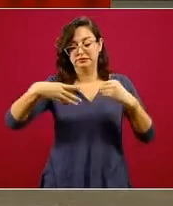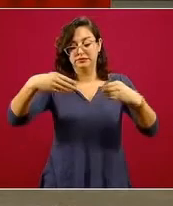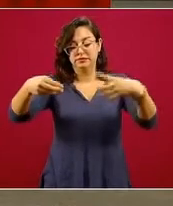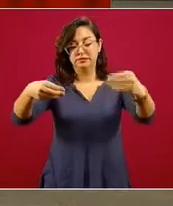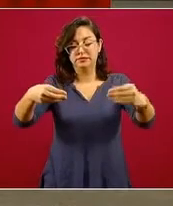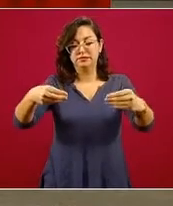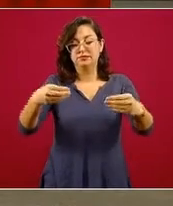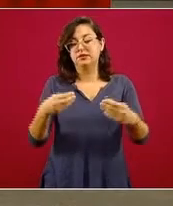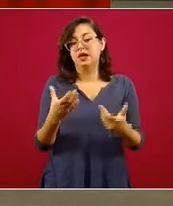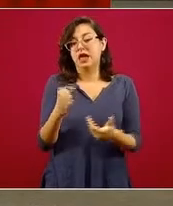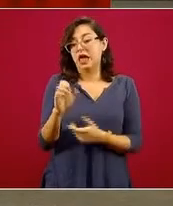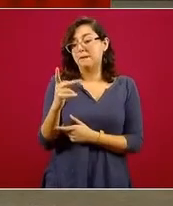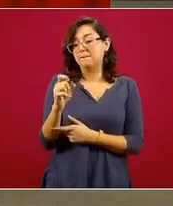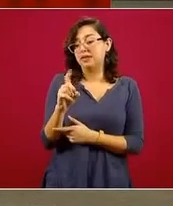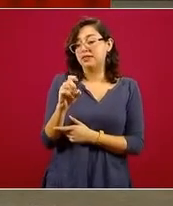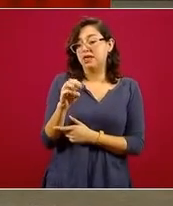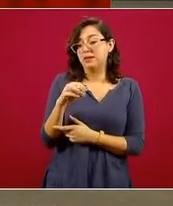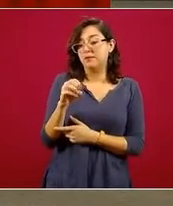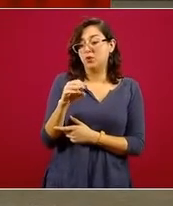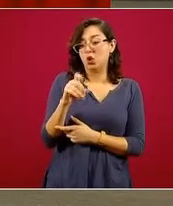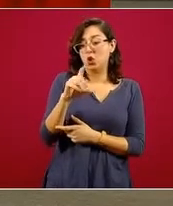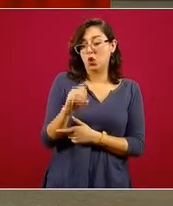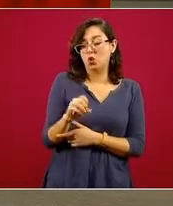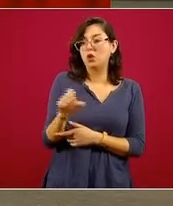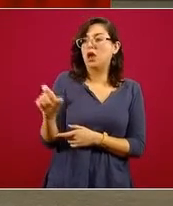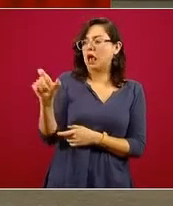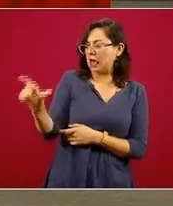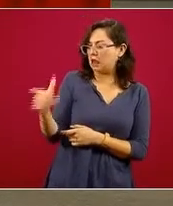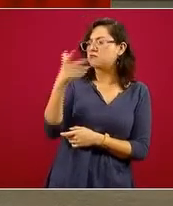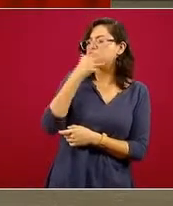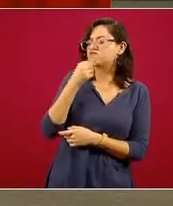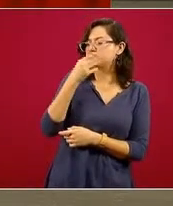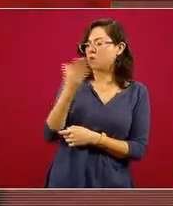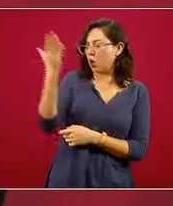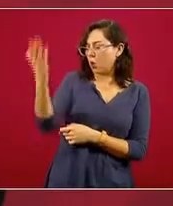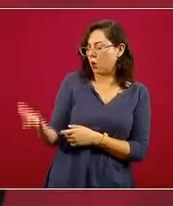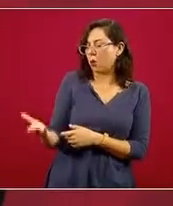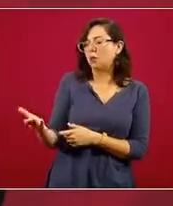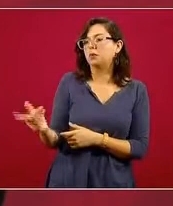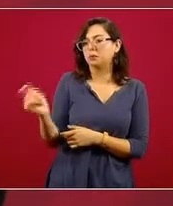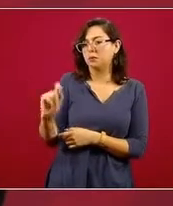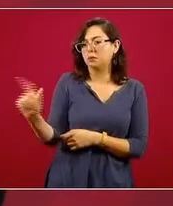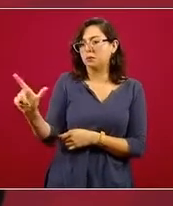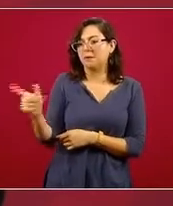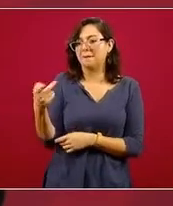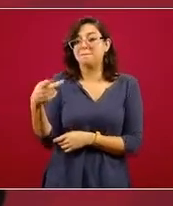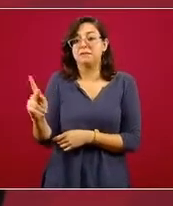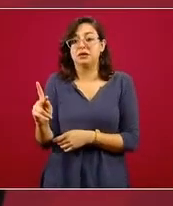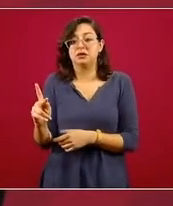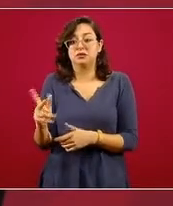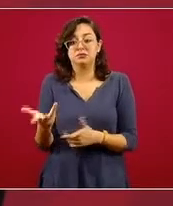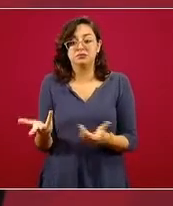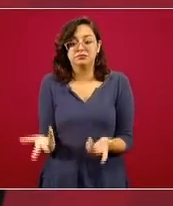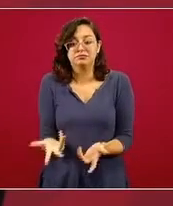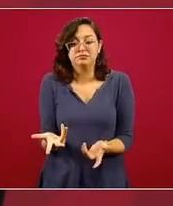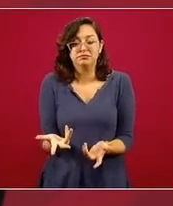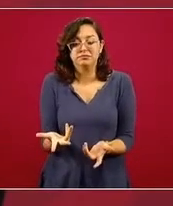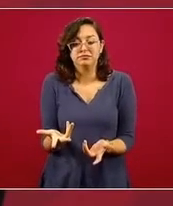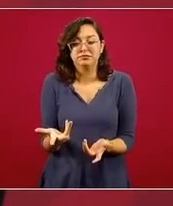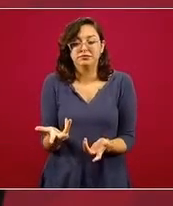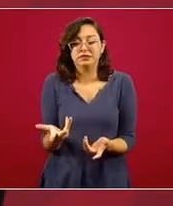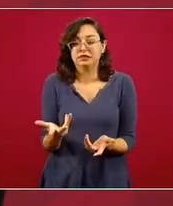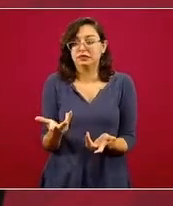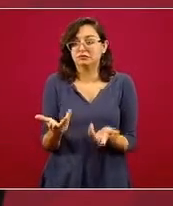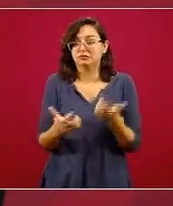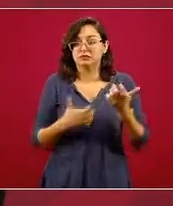visión técnica. El epidemiólogo es muy destacado, como dije al principio, pero esta reverberancia no parece ser